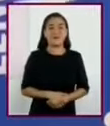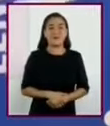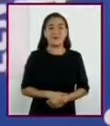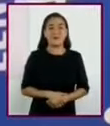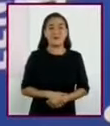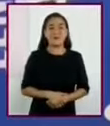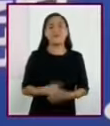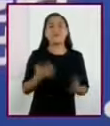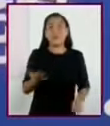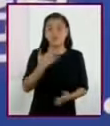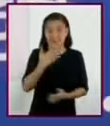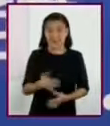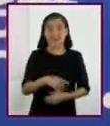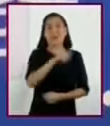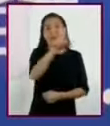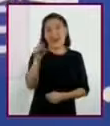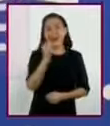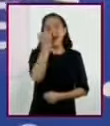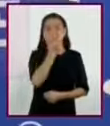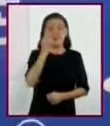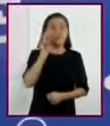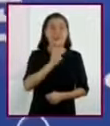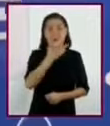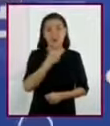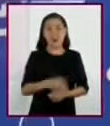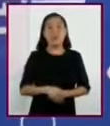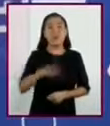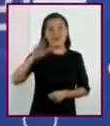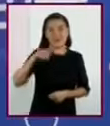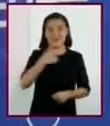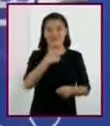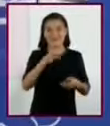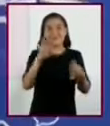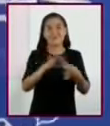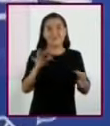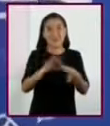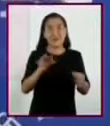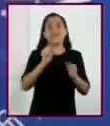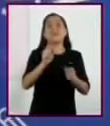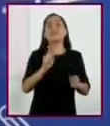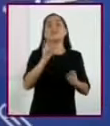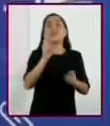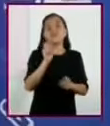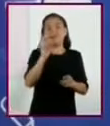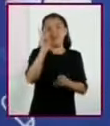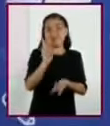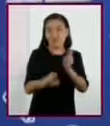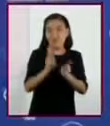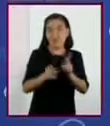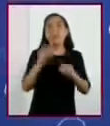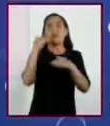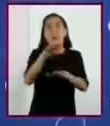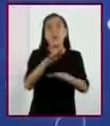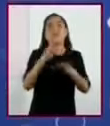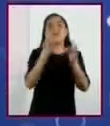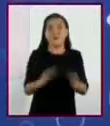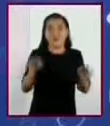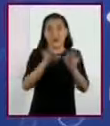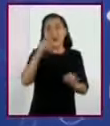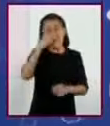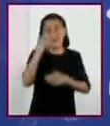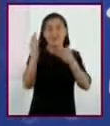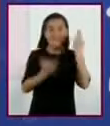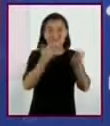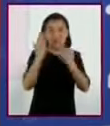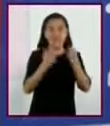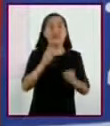Pues bien, alumnas y alumnos, como decíamos hace un momento, vamos a hablar de algo que es muy importante para nuestro estudio y, en general,